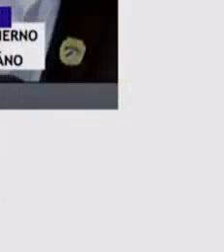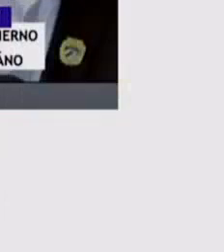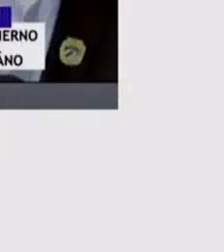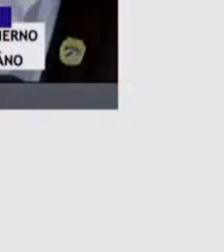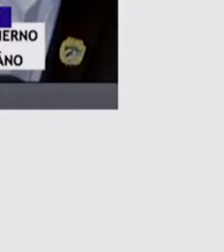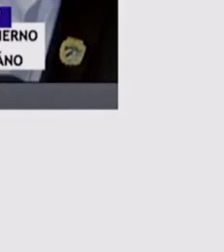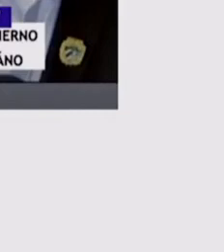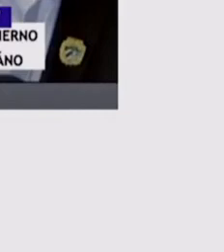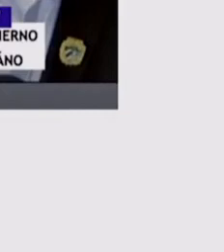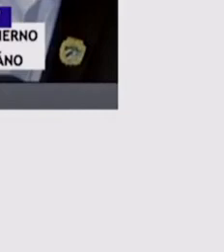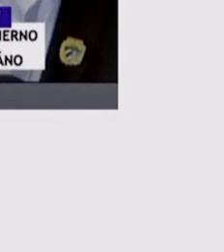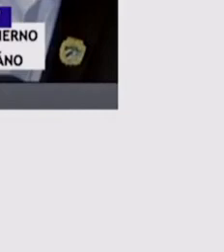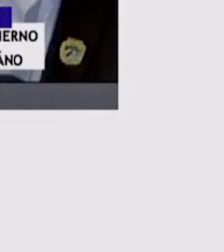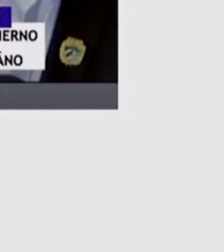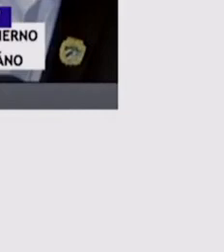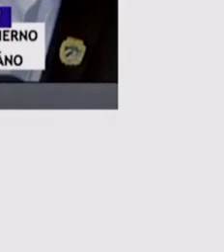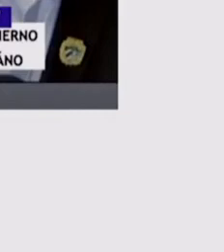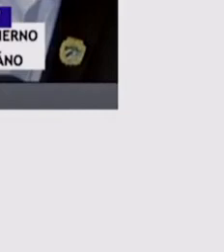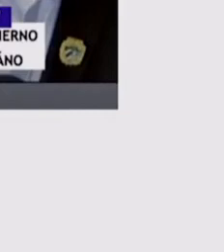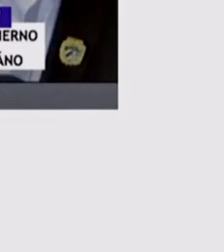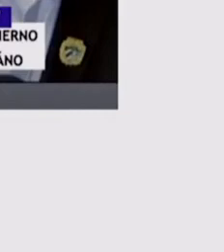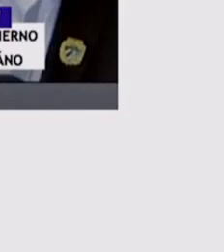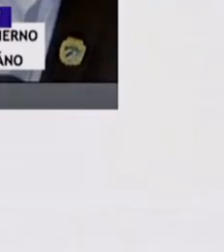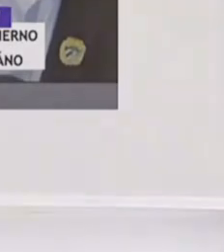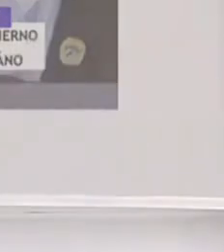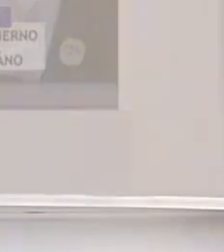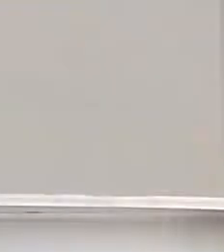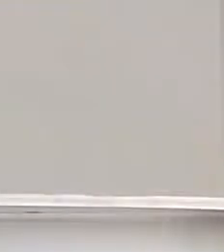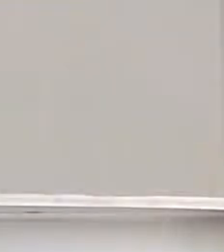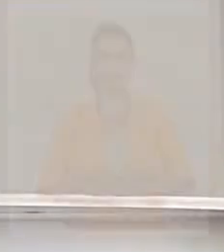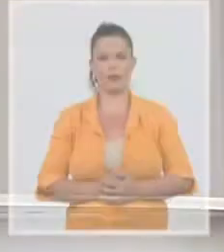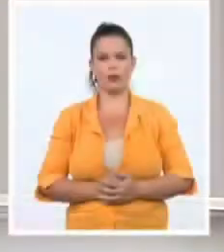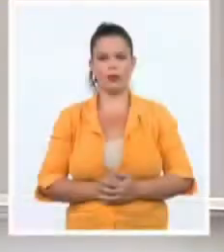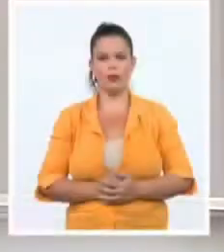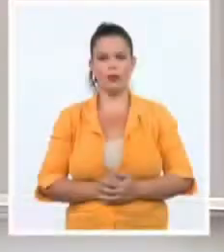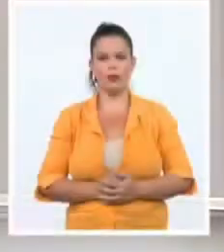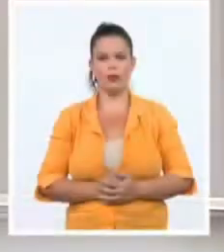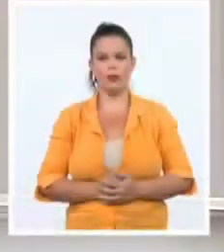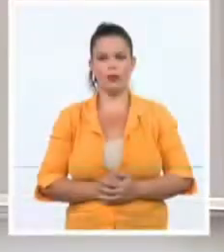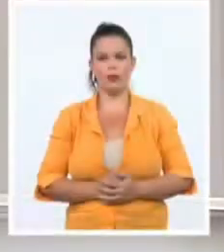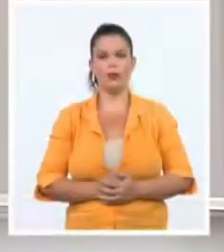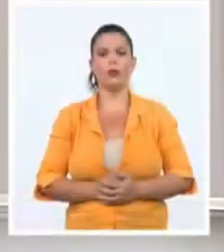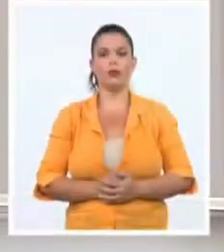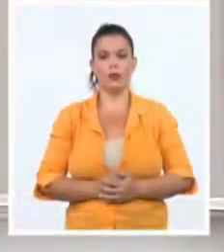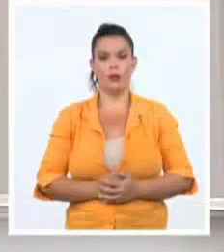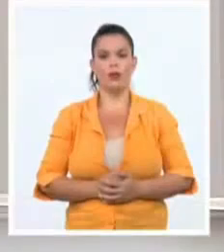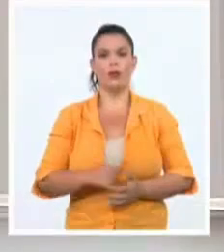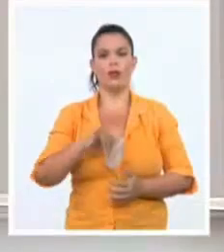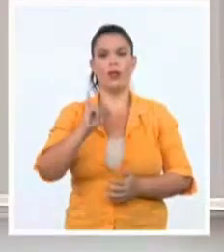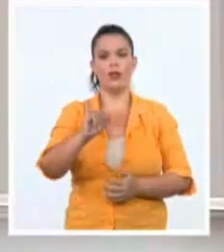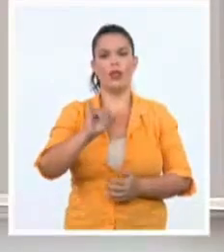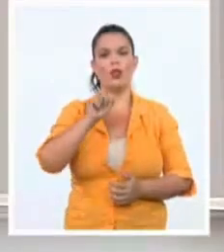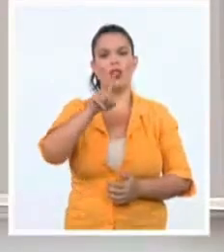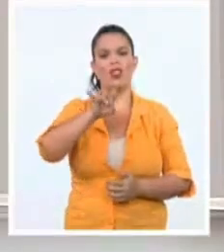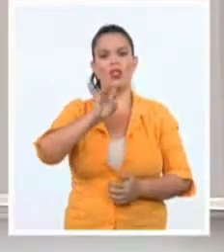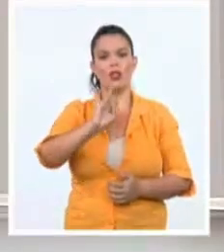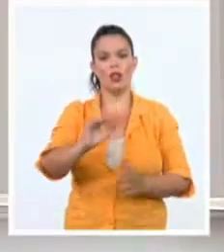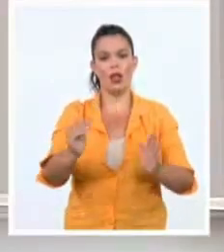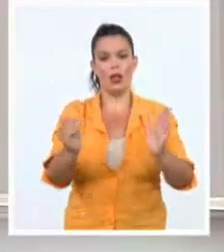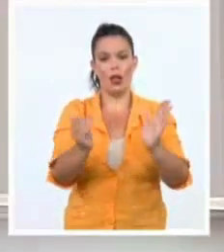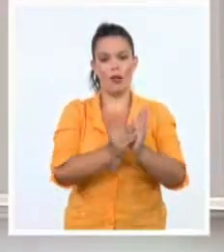sobre este personaje. Y también aparecen en ese listado los medios